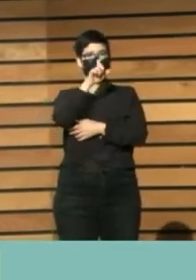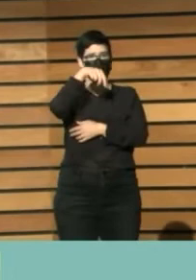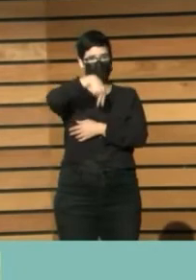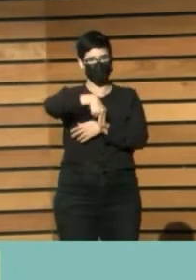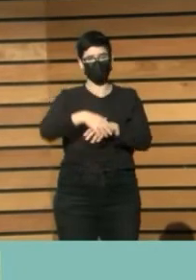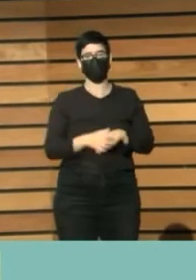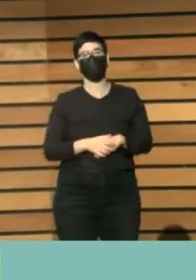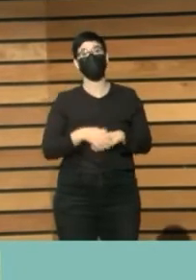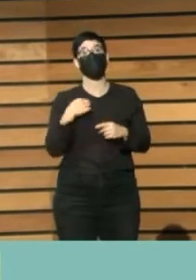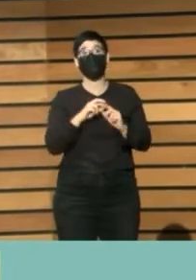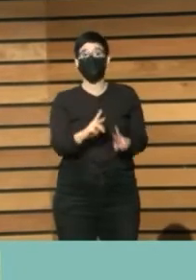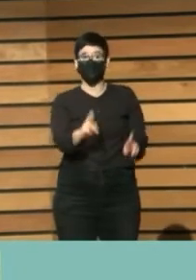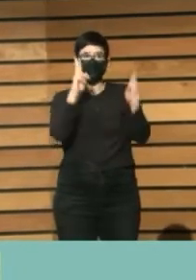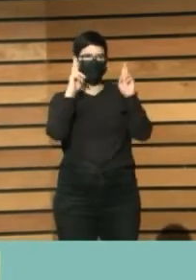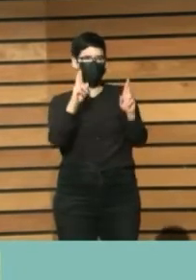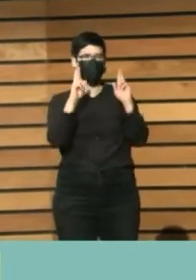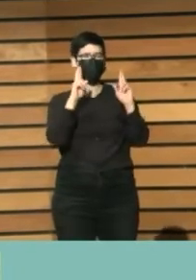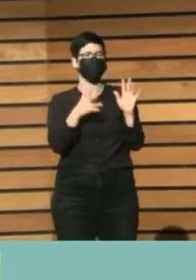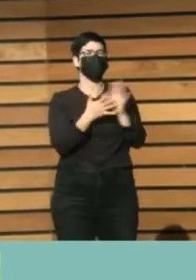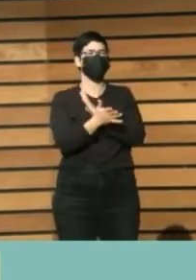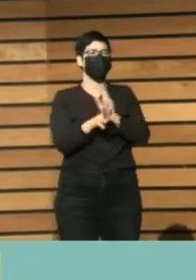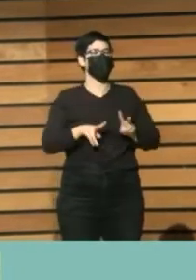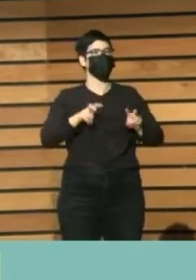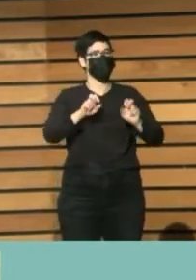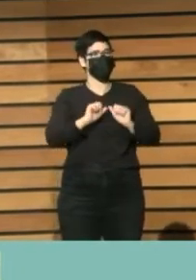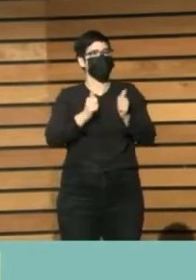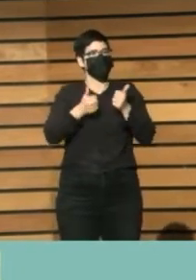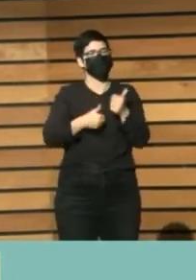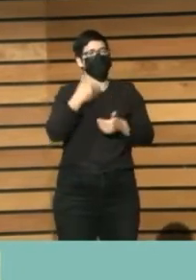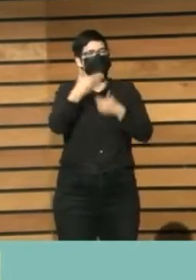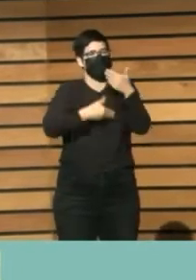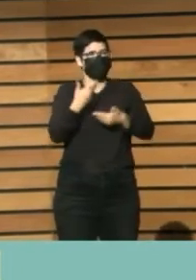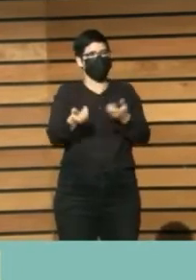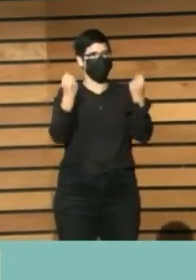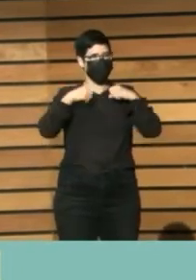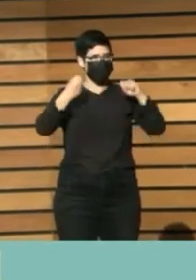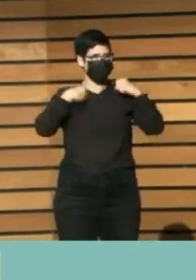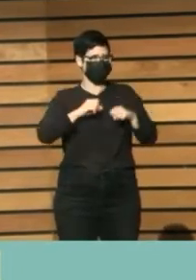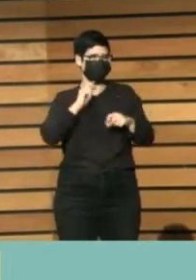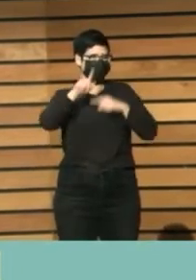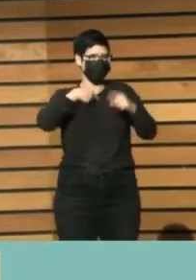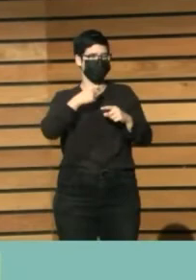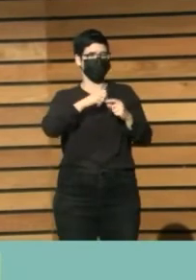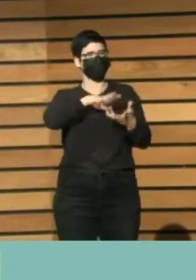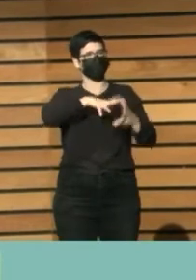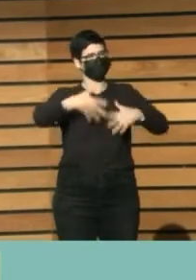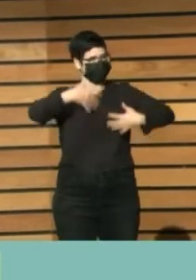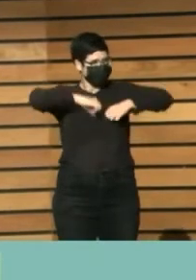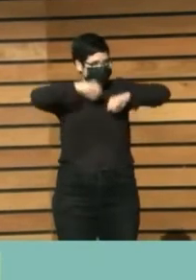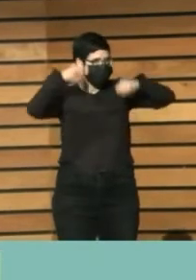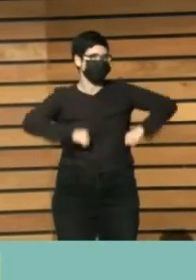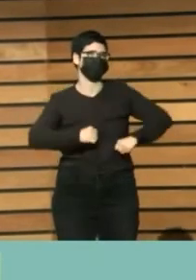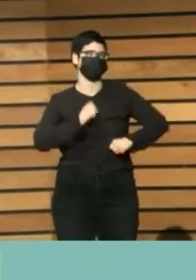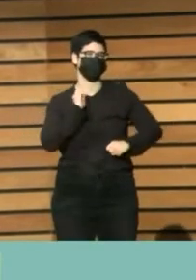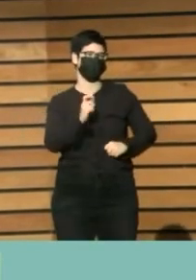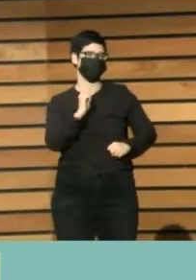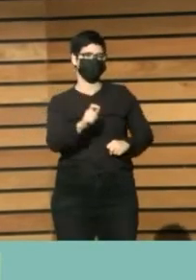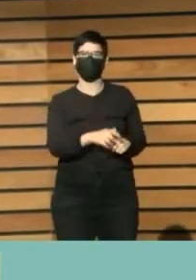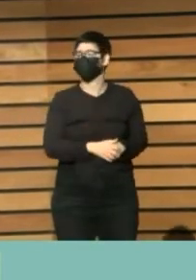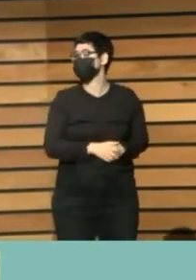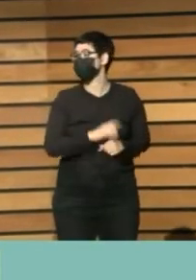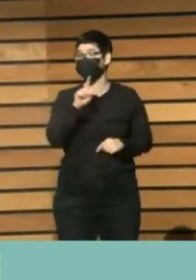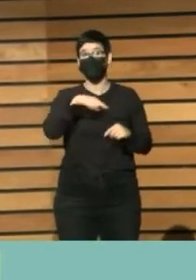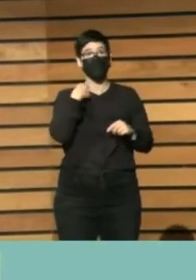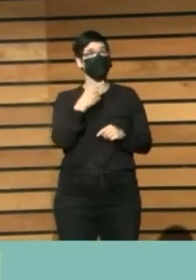el inicio de una práctica más habitual. También quisiera destacaros con el tema de la conexión